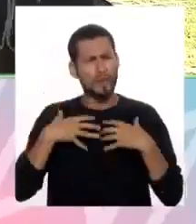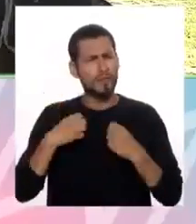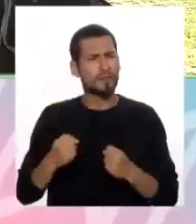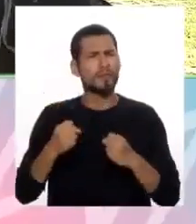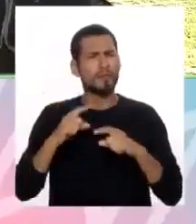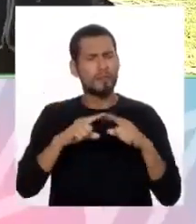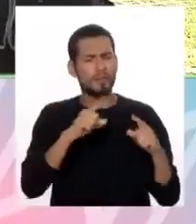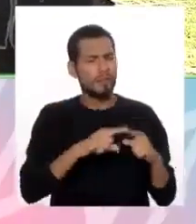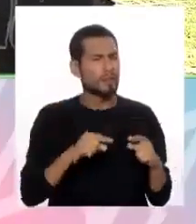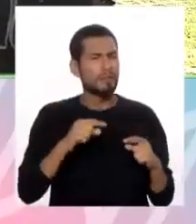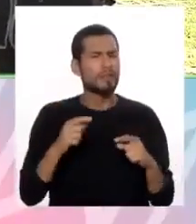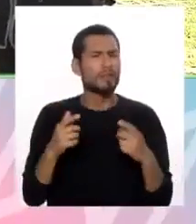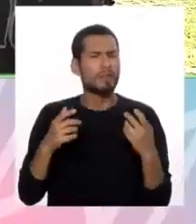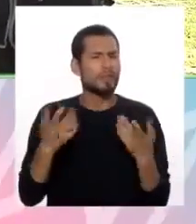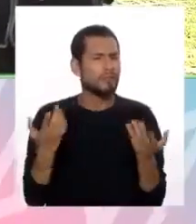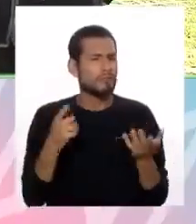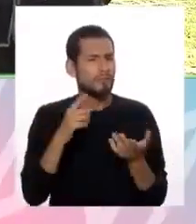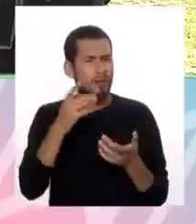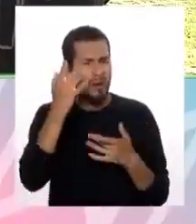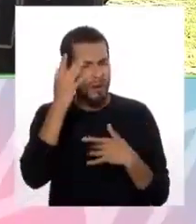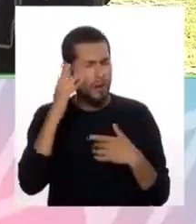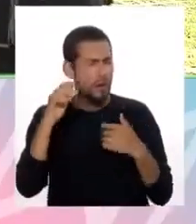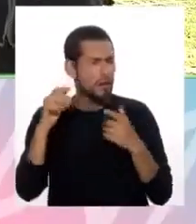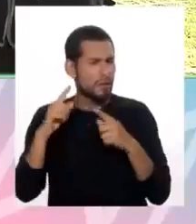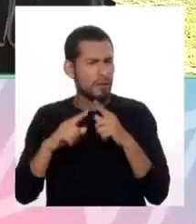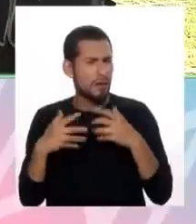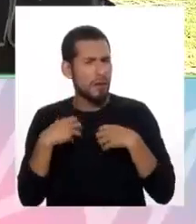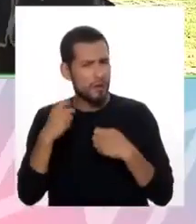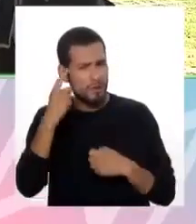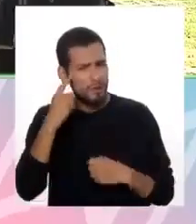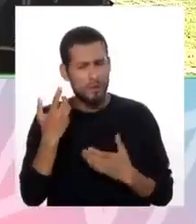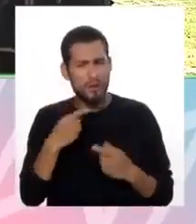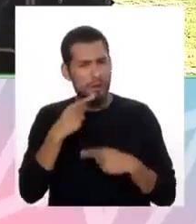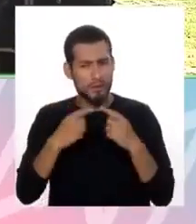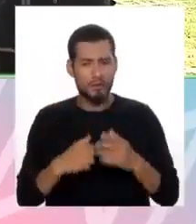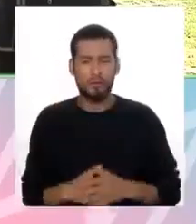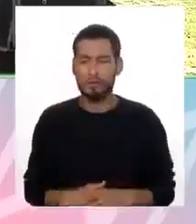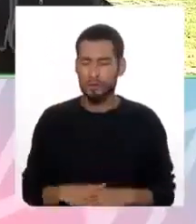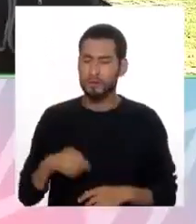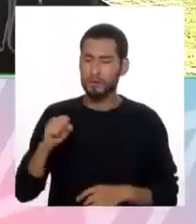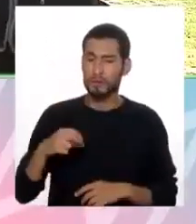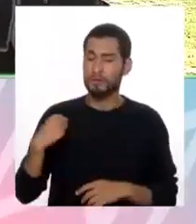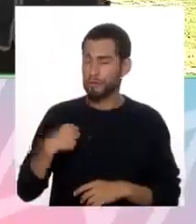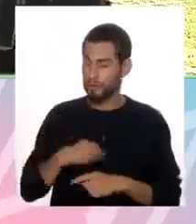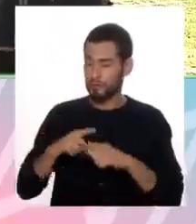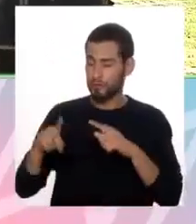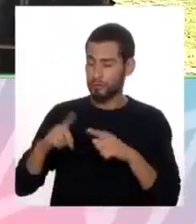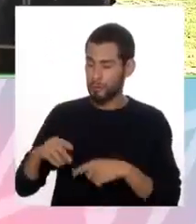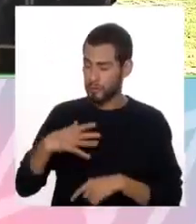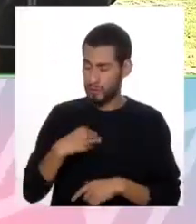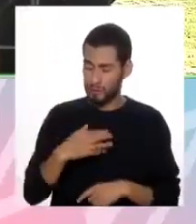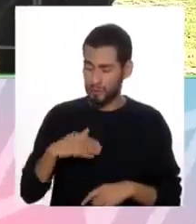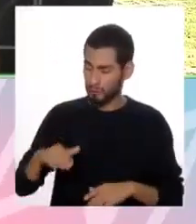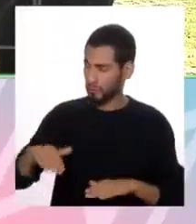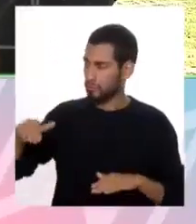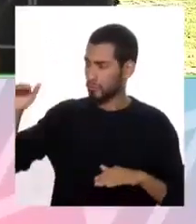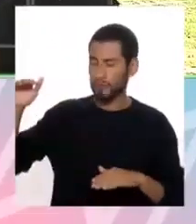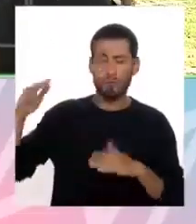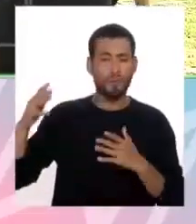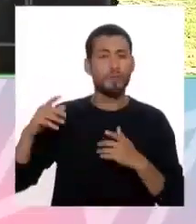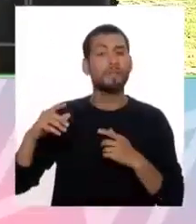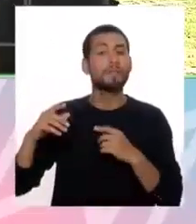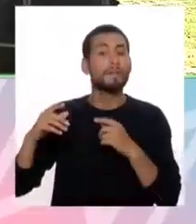condiciones de salud mental estaríamos hablando? Así es. Como bien lo has dicho, tratamos de todas las edades. Y para eso los servicios